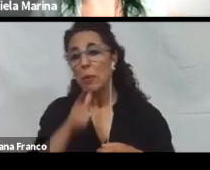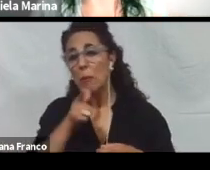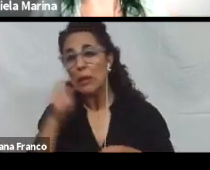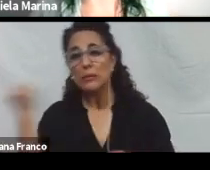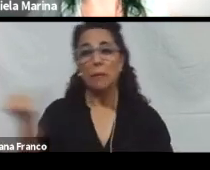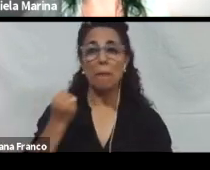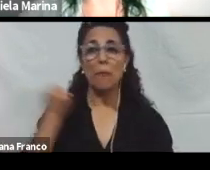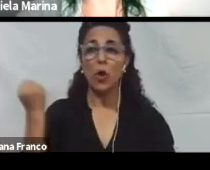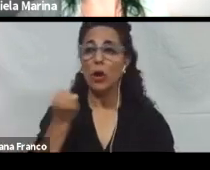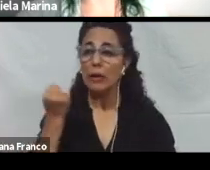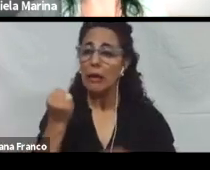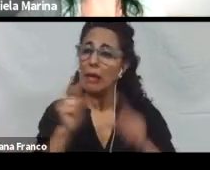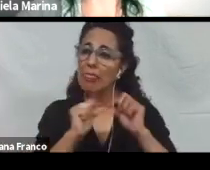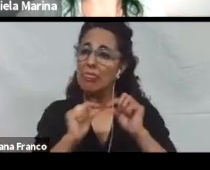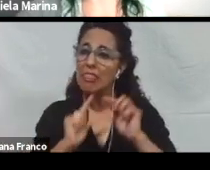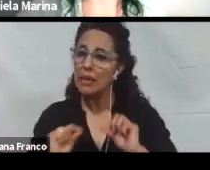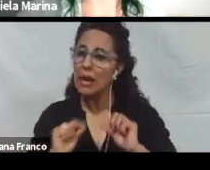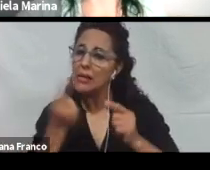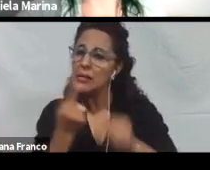detalle cada uno de estos principios.